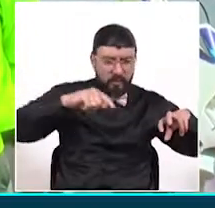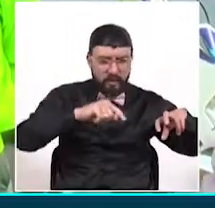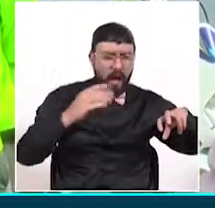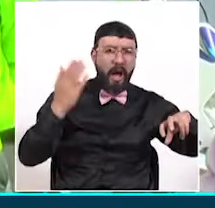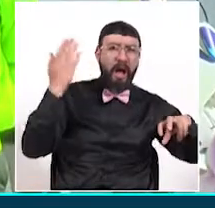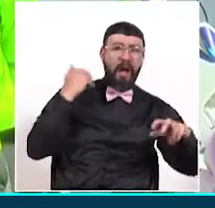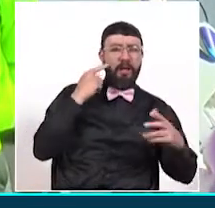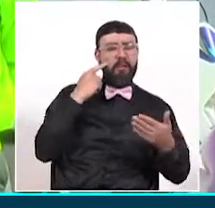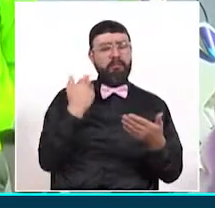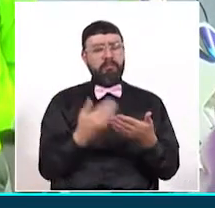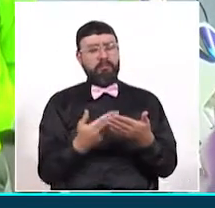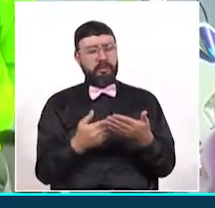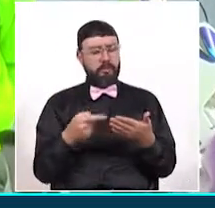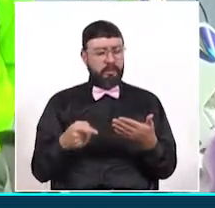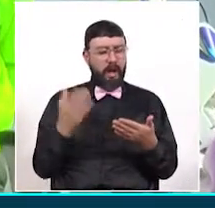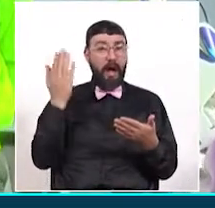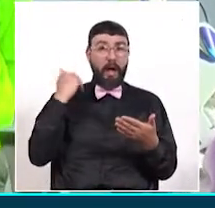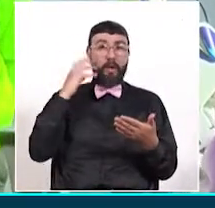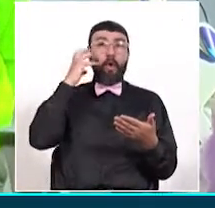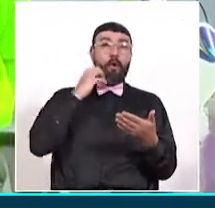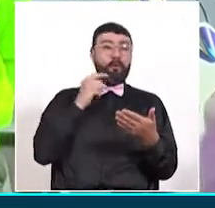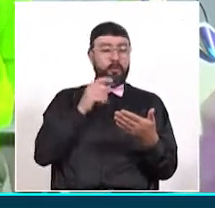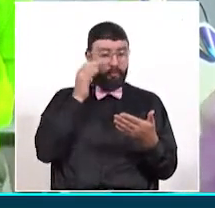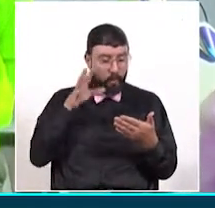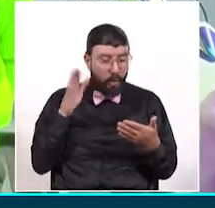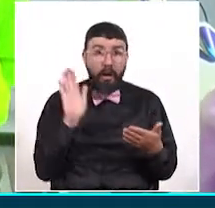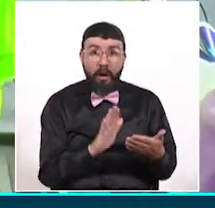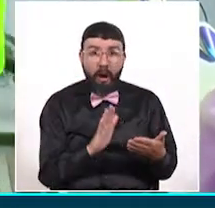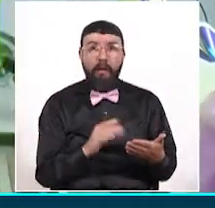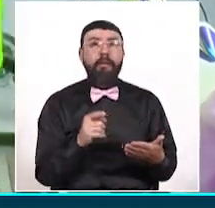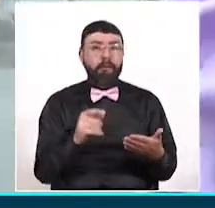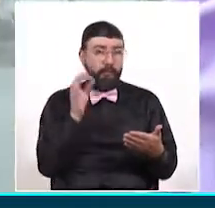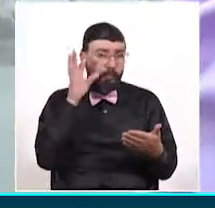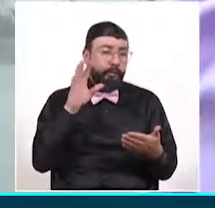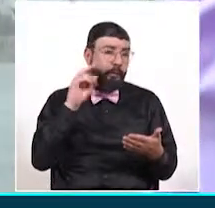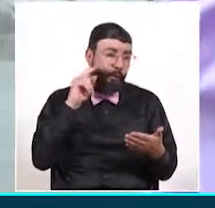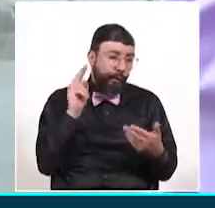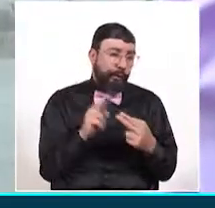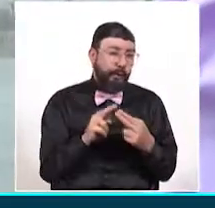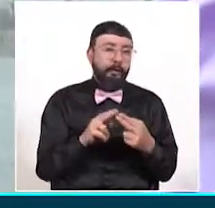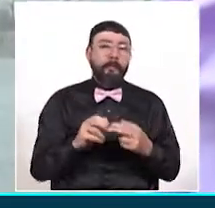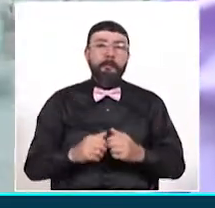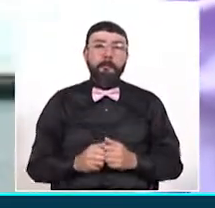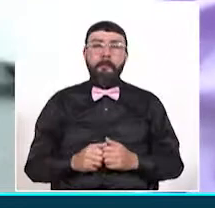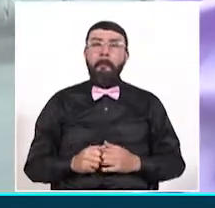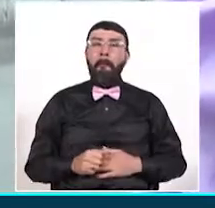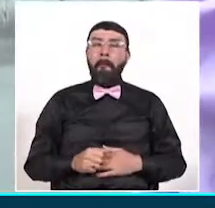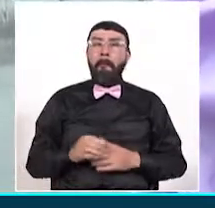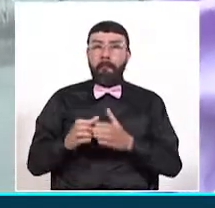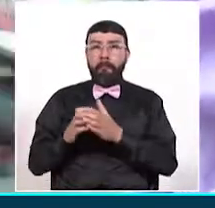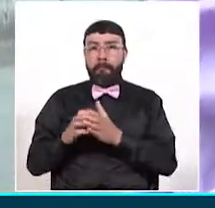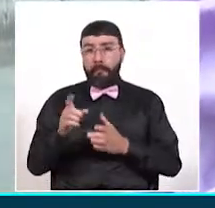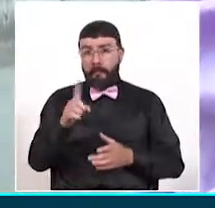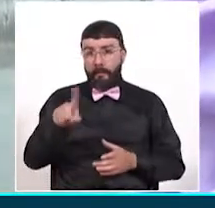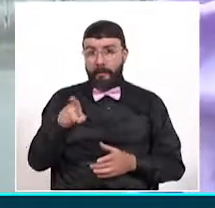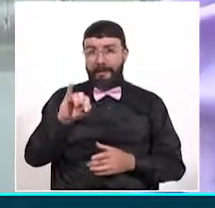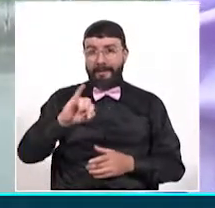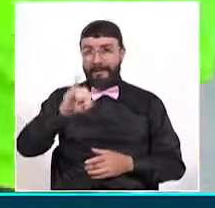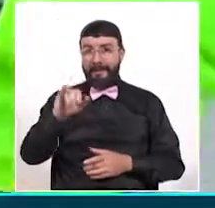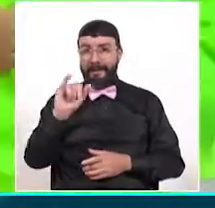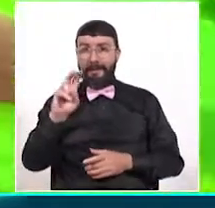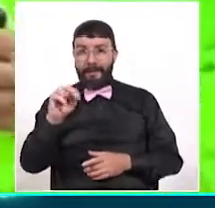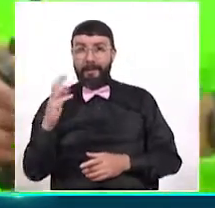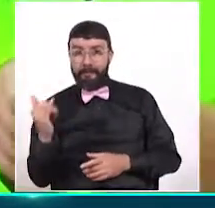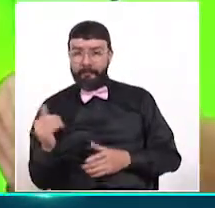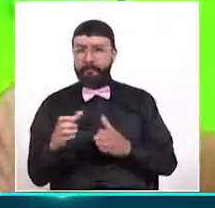antecedentes y mirar si es objeto de un hurto o no. La especialidad de la SIJIN de la policía cuenta con